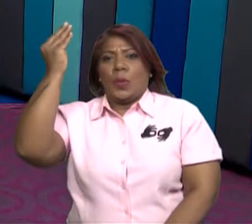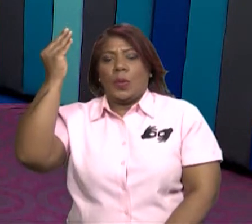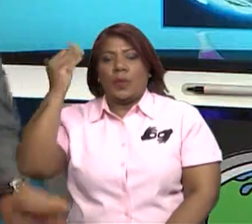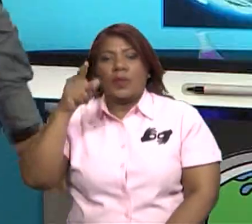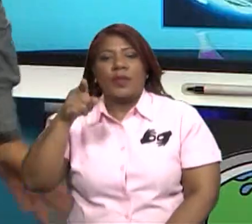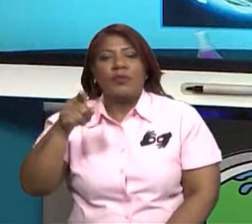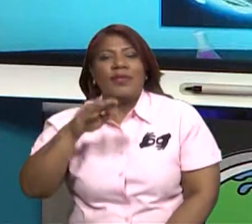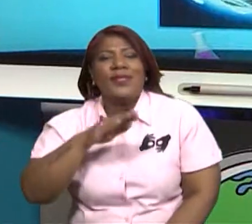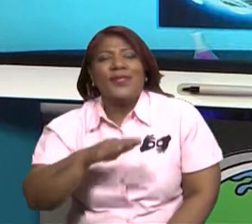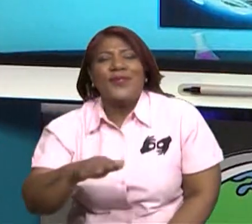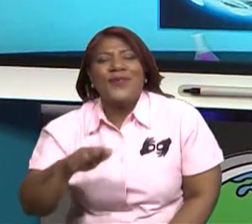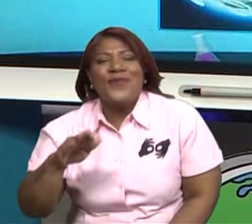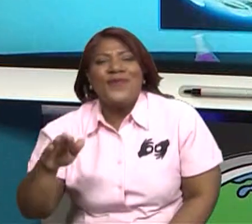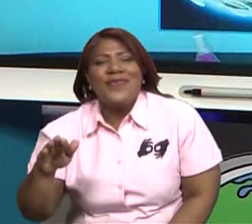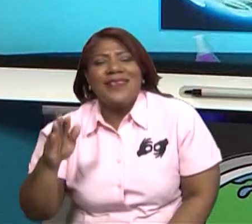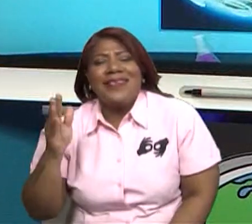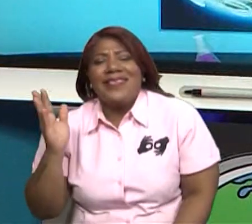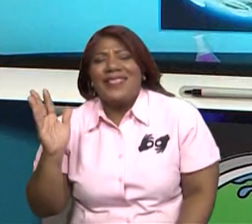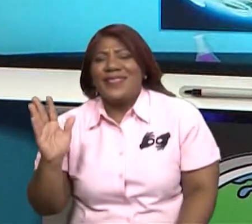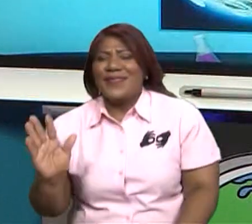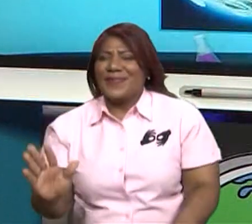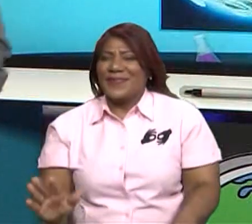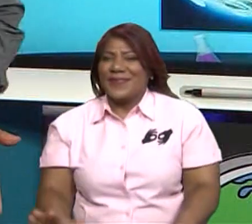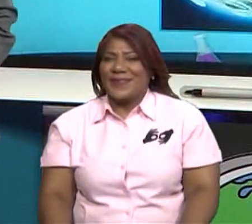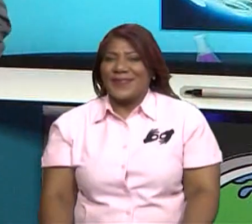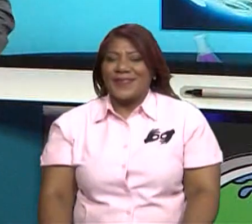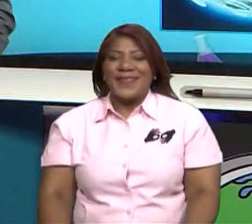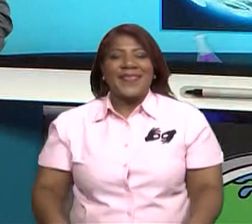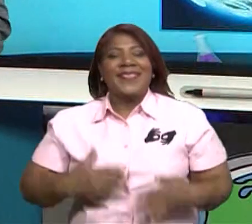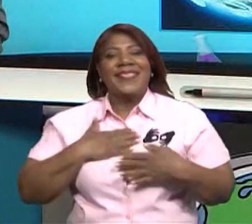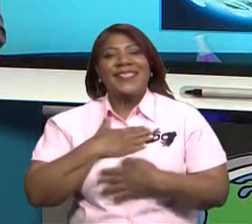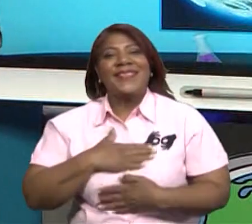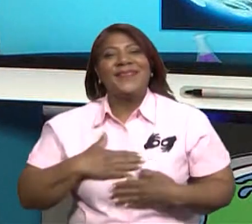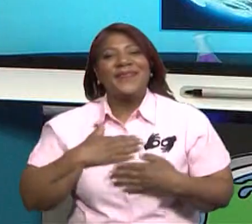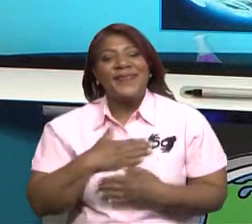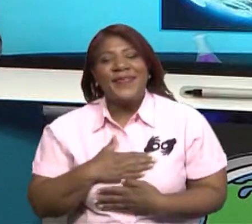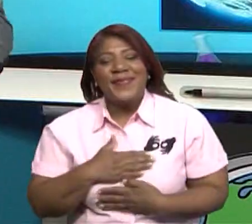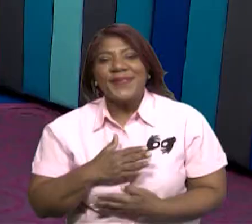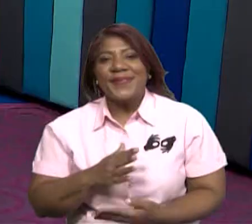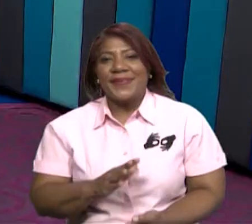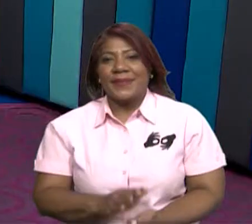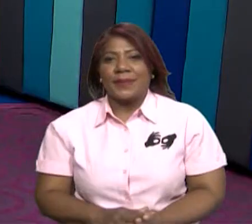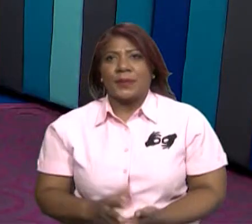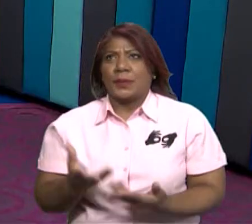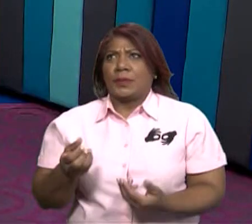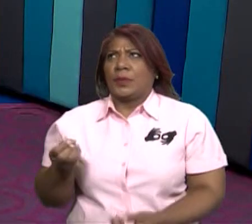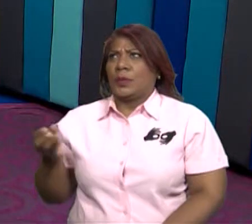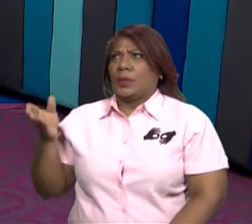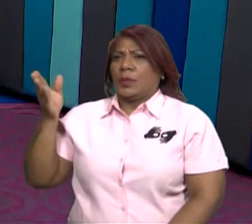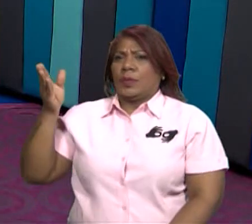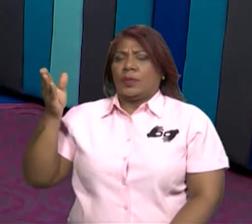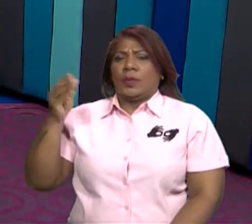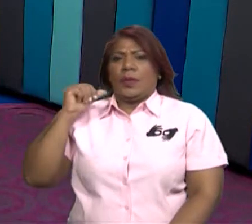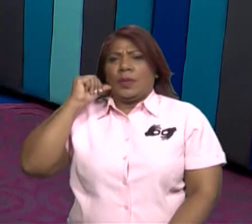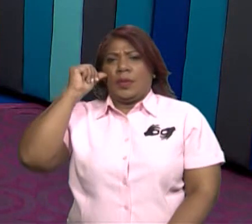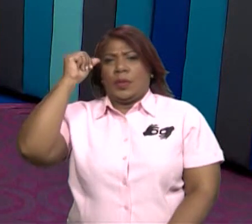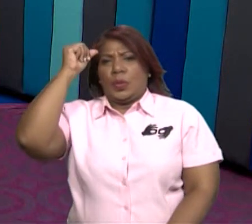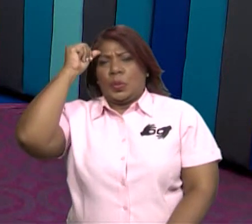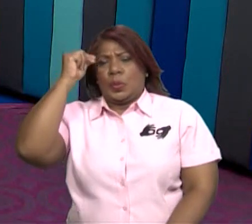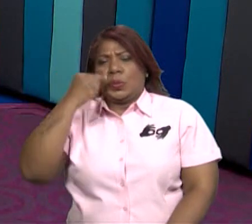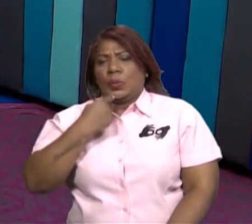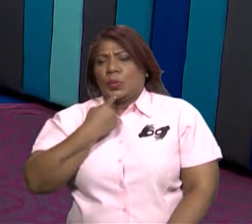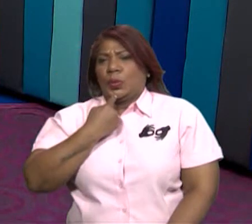niños chicos, disfruten, disfruten, ya, queremos que los traten más serios,